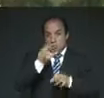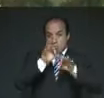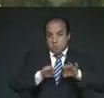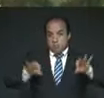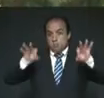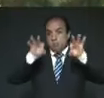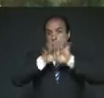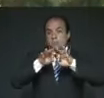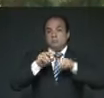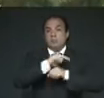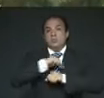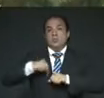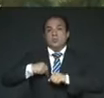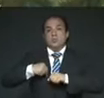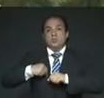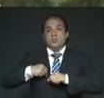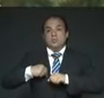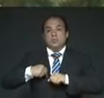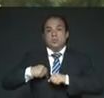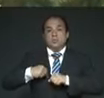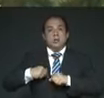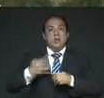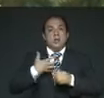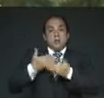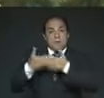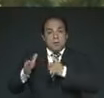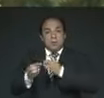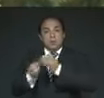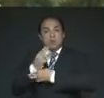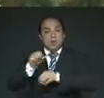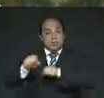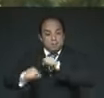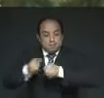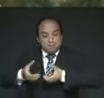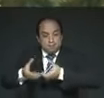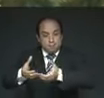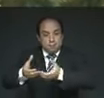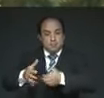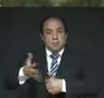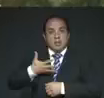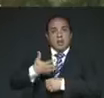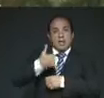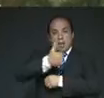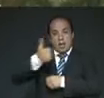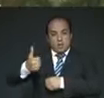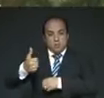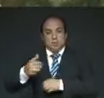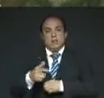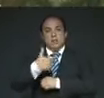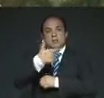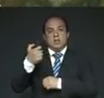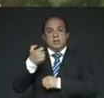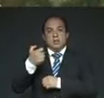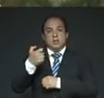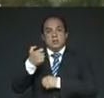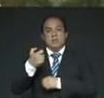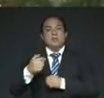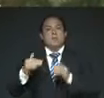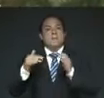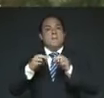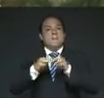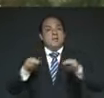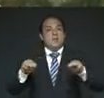estamos proveyendo una nueva ciclovía. En este tramo, en cada sentido, son 700 metros, 1.400 metros en total.